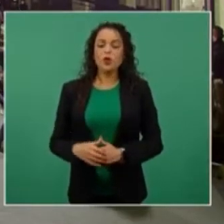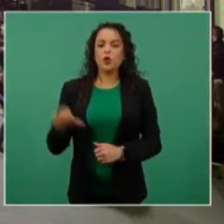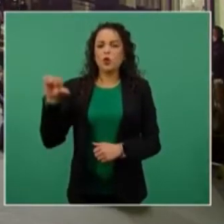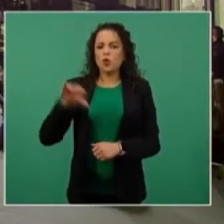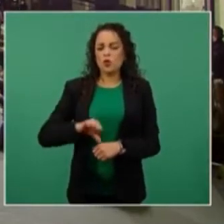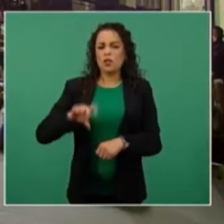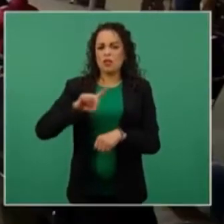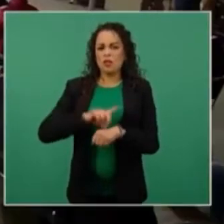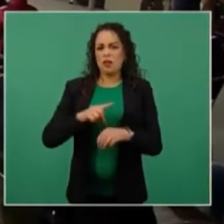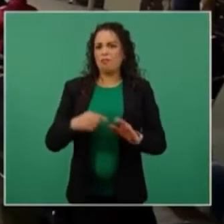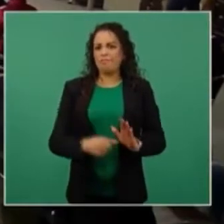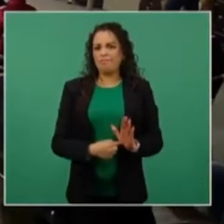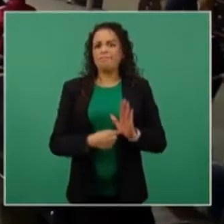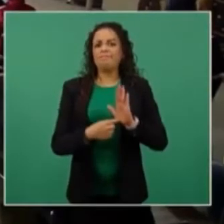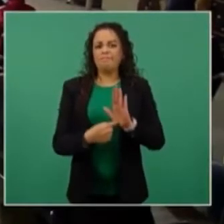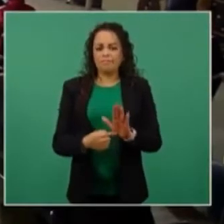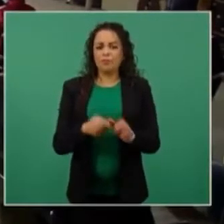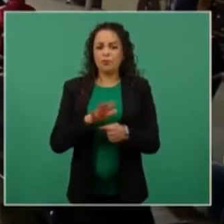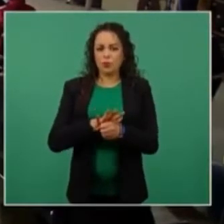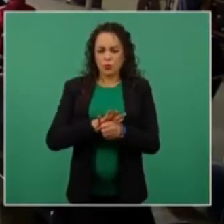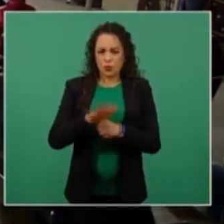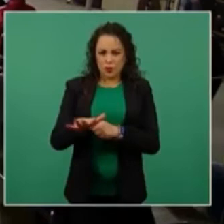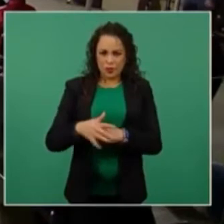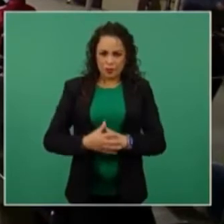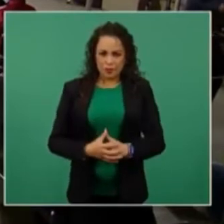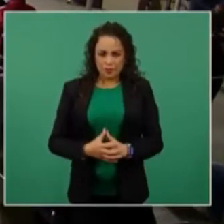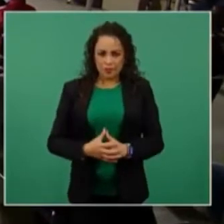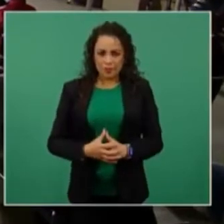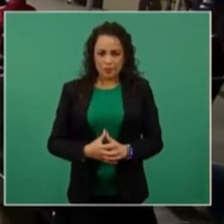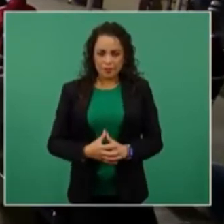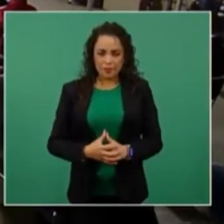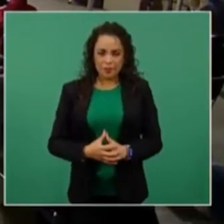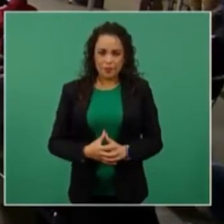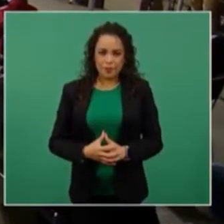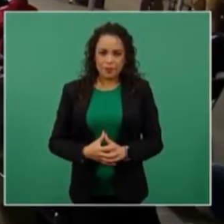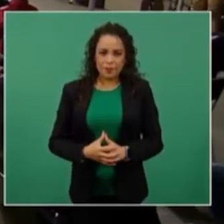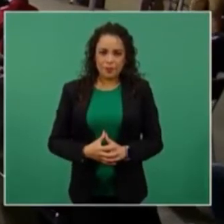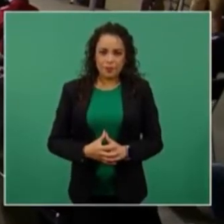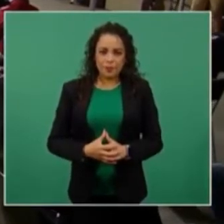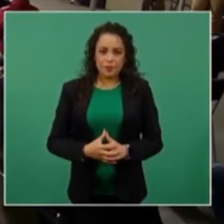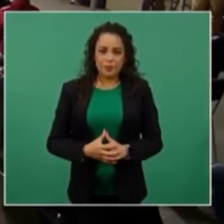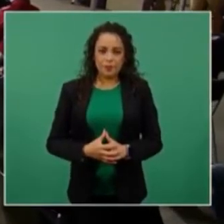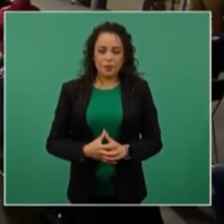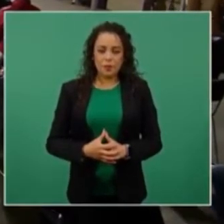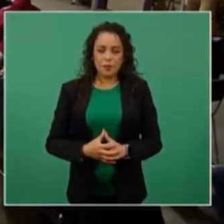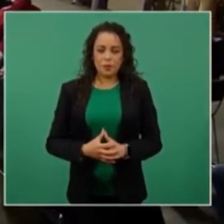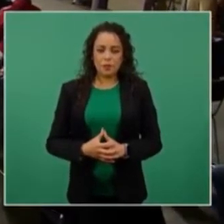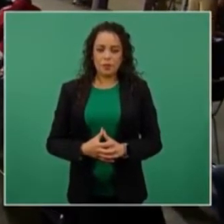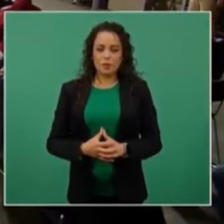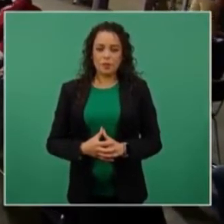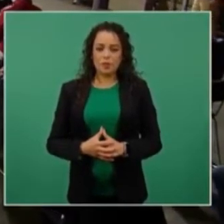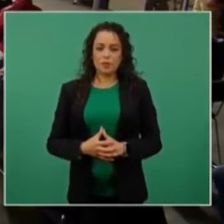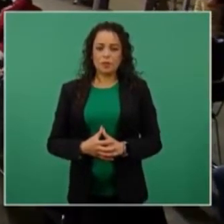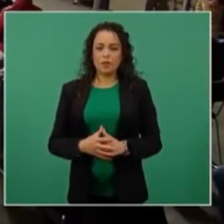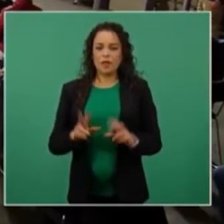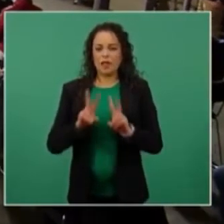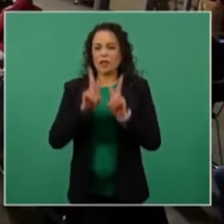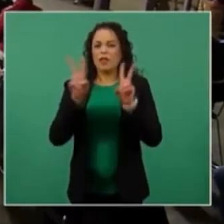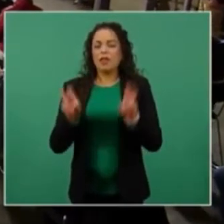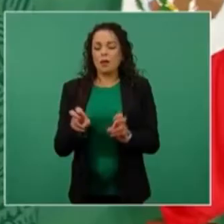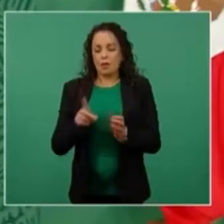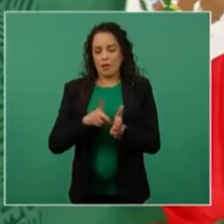un informe sobre derechos humanos.